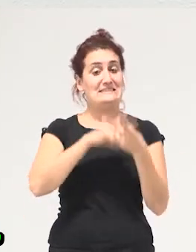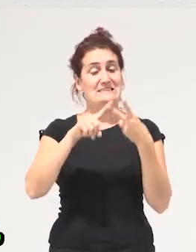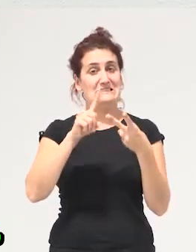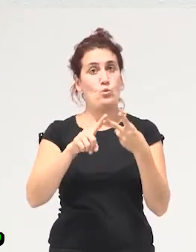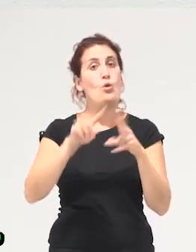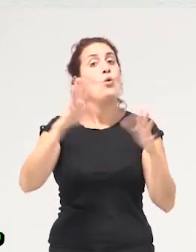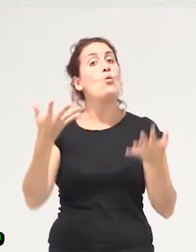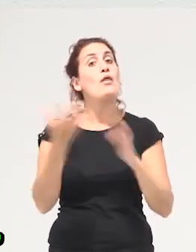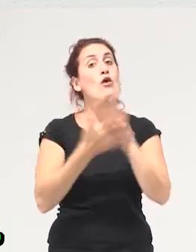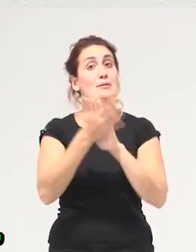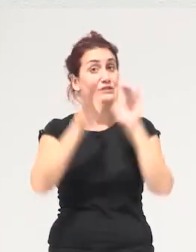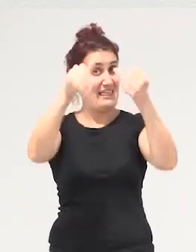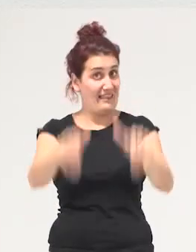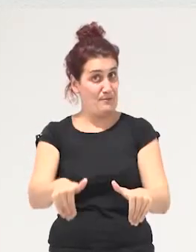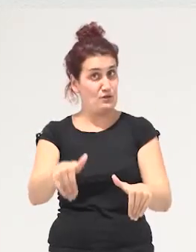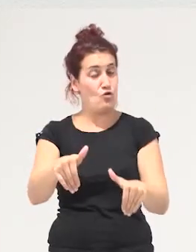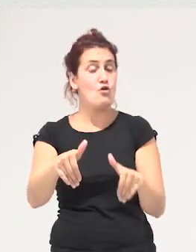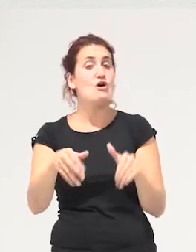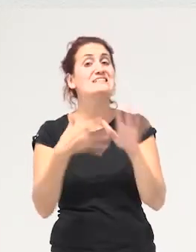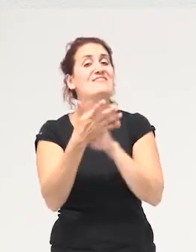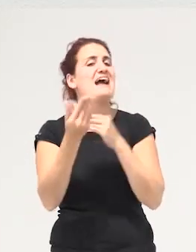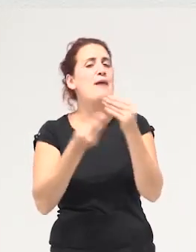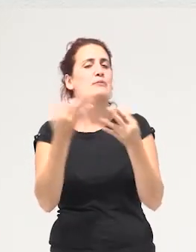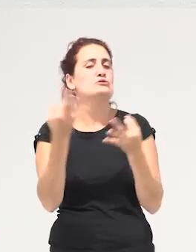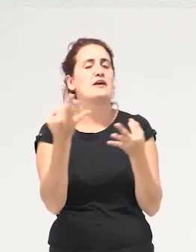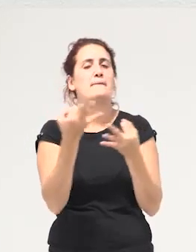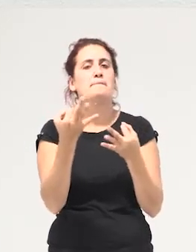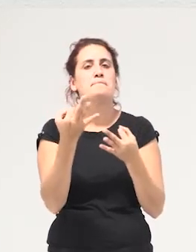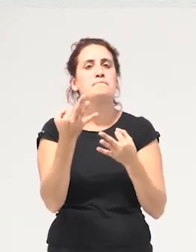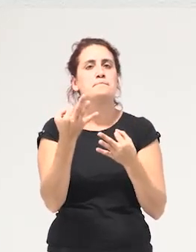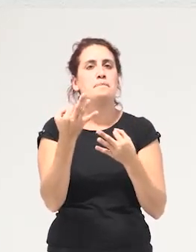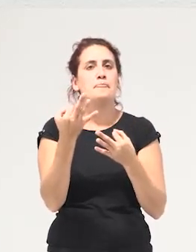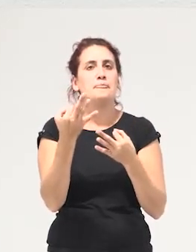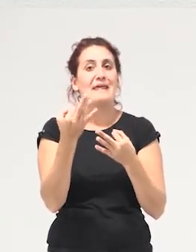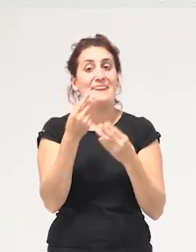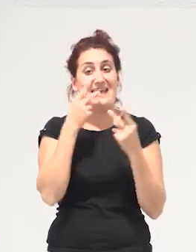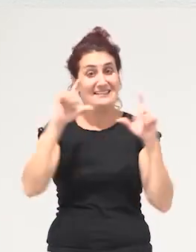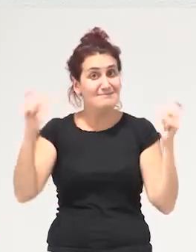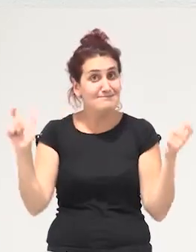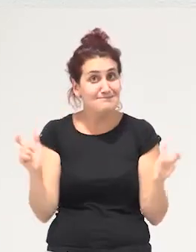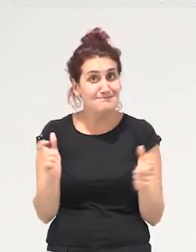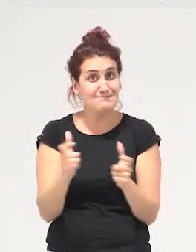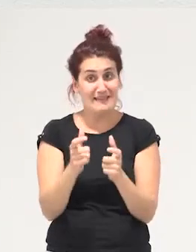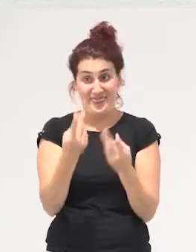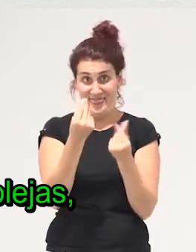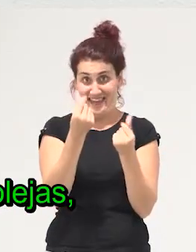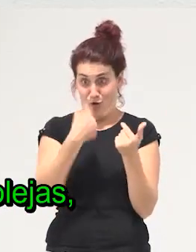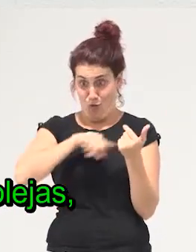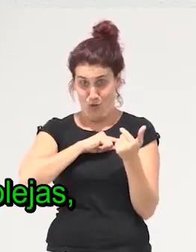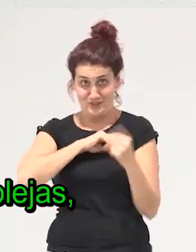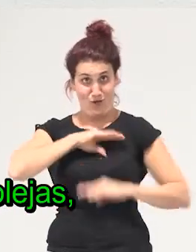lugar cuando hablamos de decrecimiento tendríamos que hablarlos también en términos de reducir el tamaño de nuestras economías